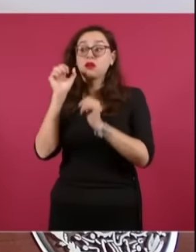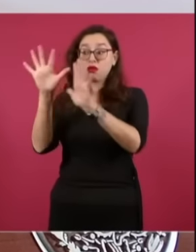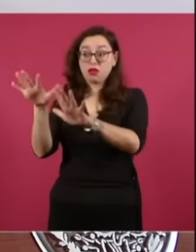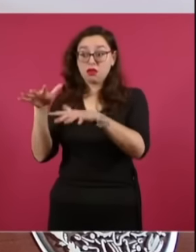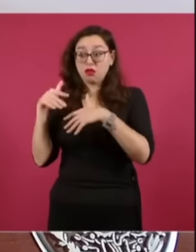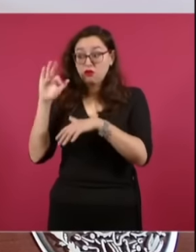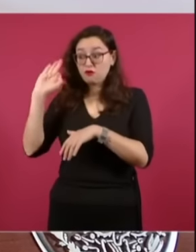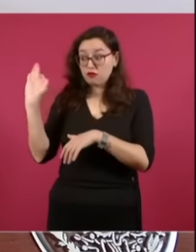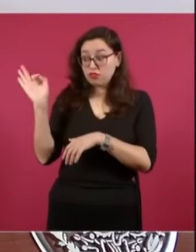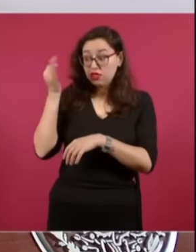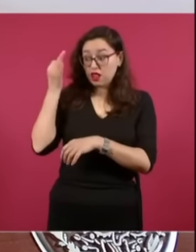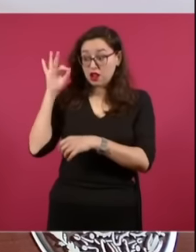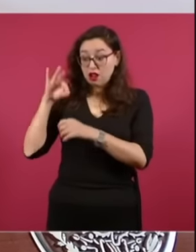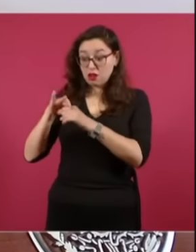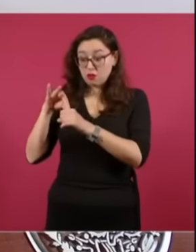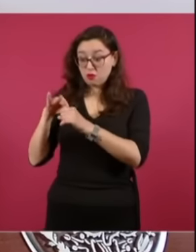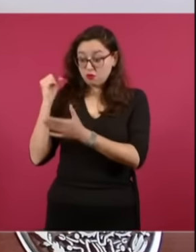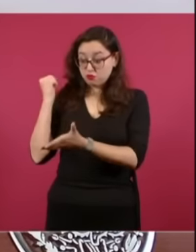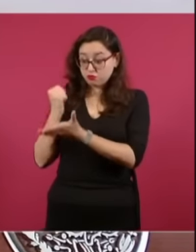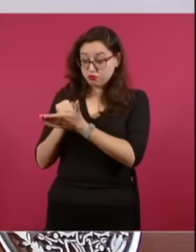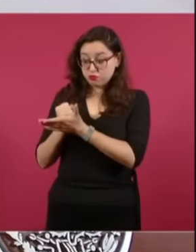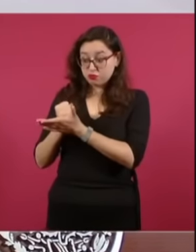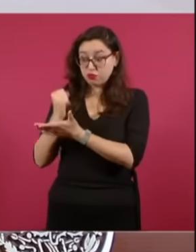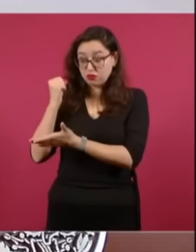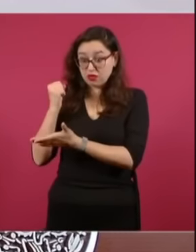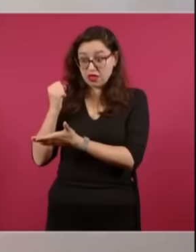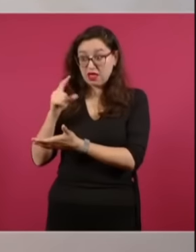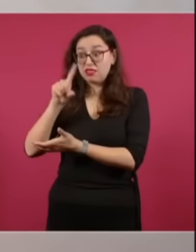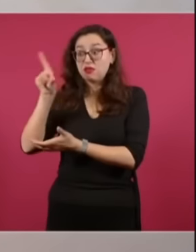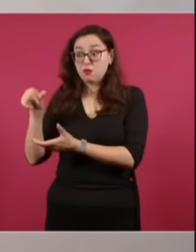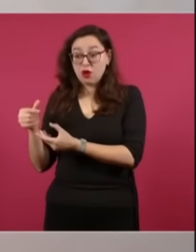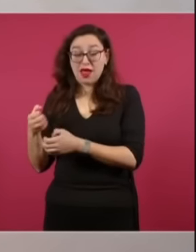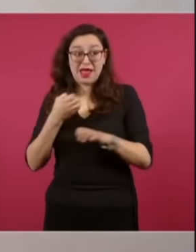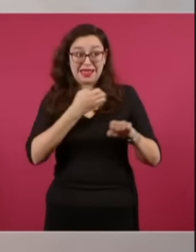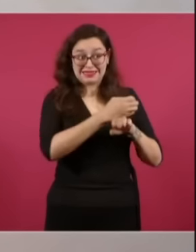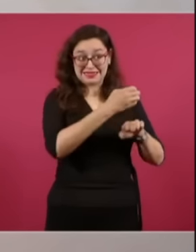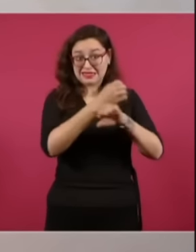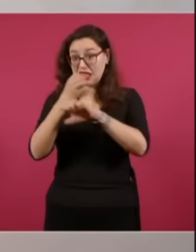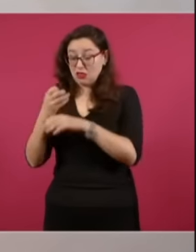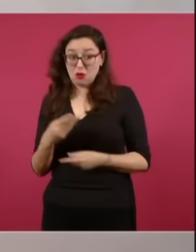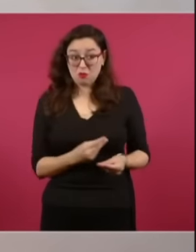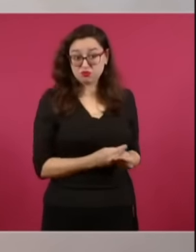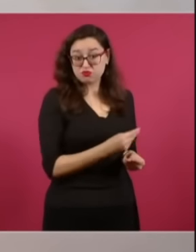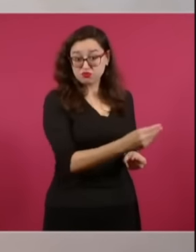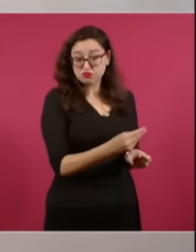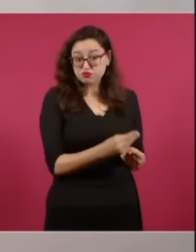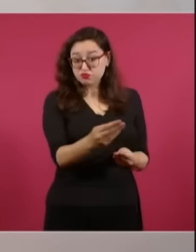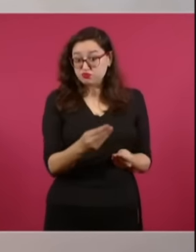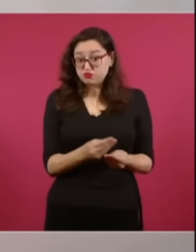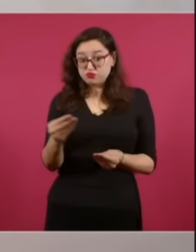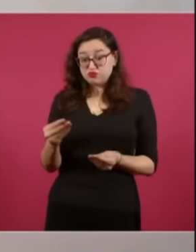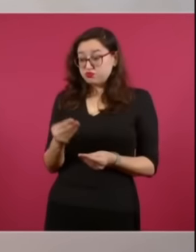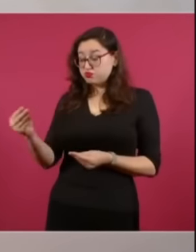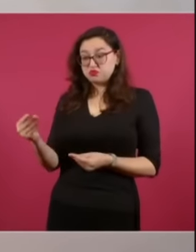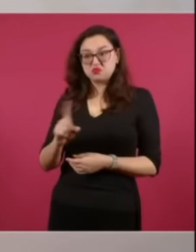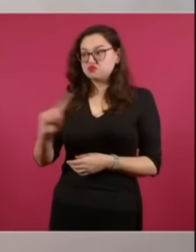no pueden enviarla a los congresos estatales, locales, porque como se trata